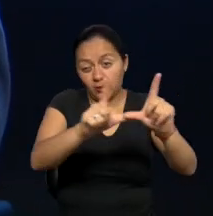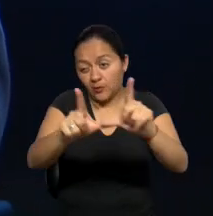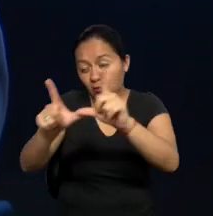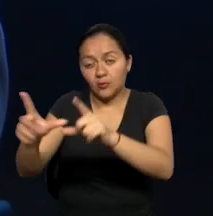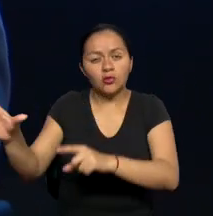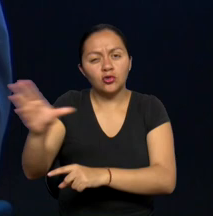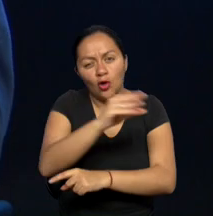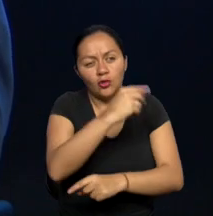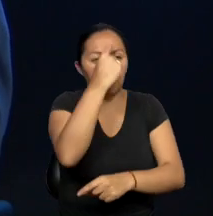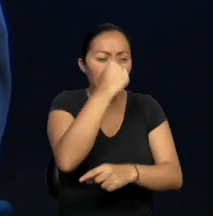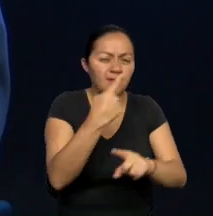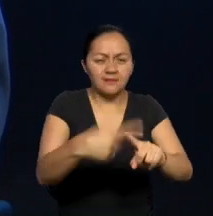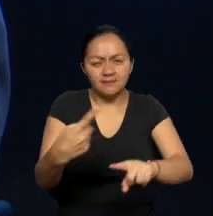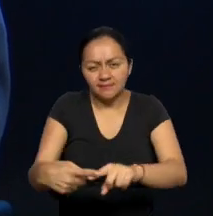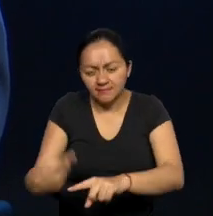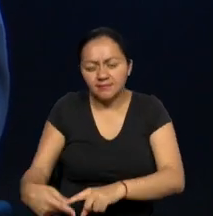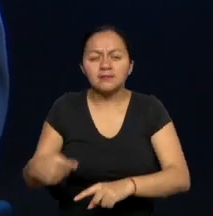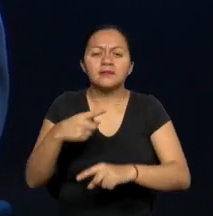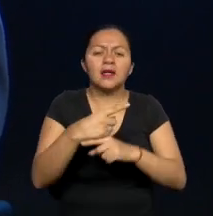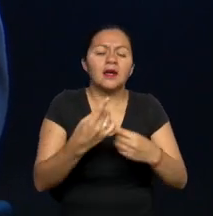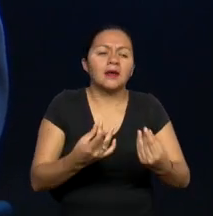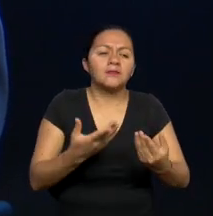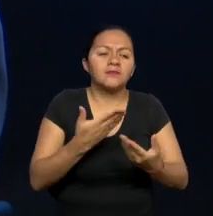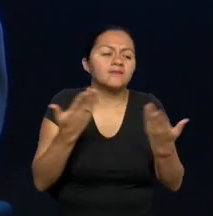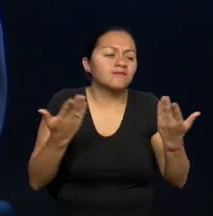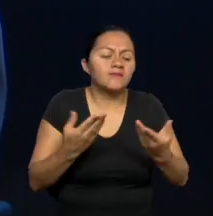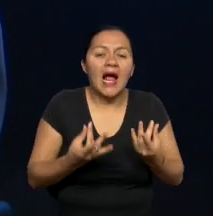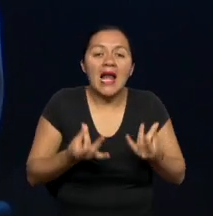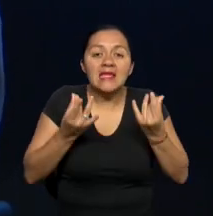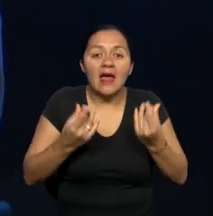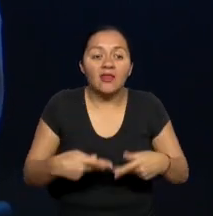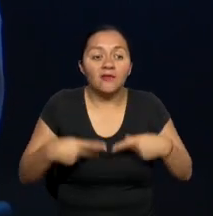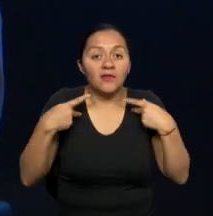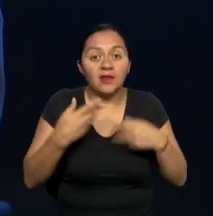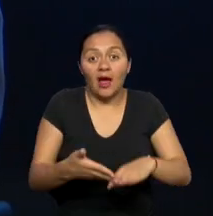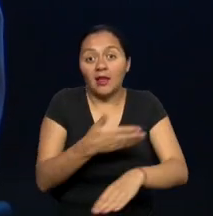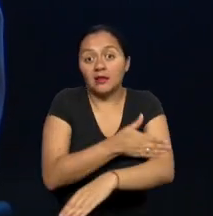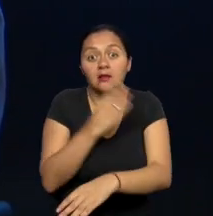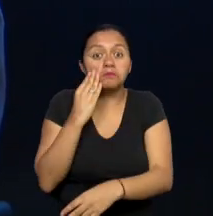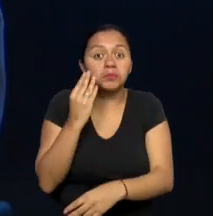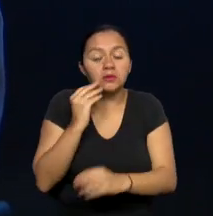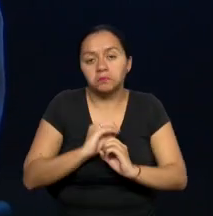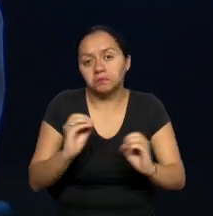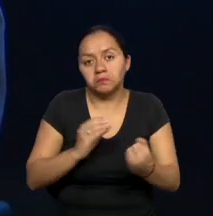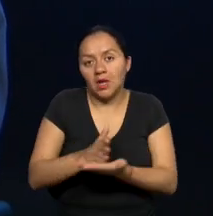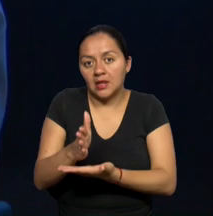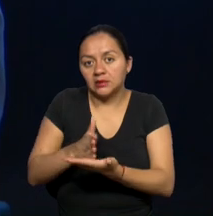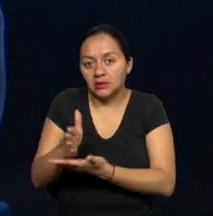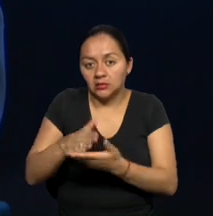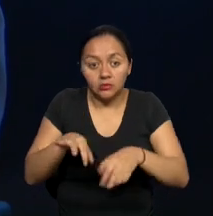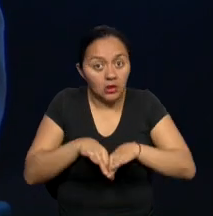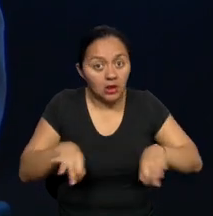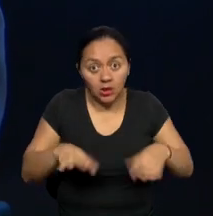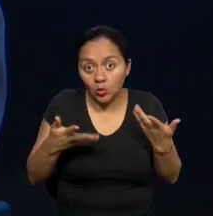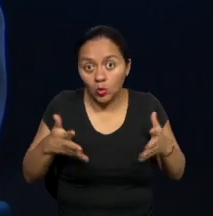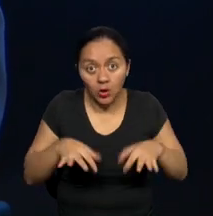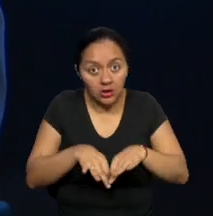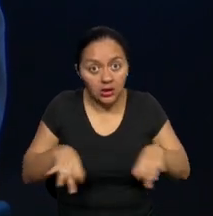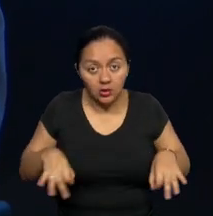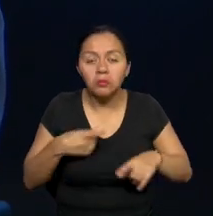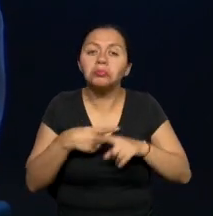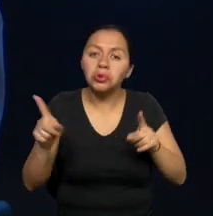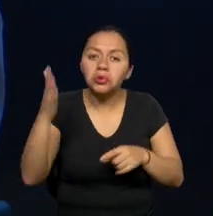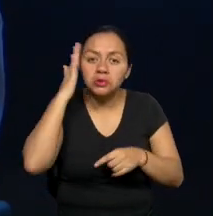Considera que mejorar la calidad de vida de las personas que de pronto por su experiencia no han tenido el acceso a una carrera, pero lo